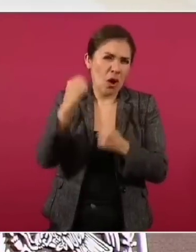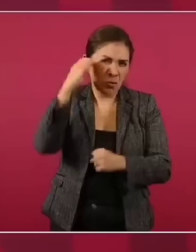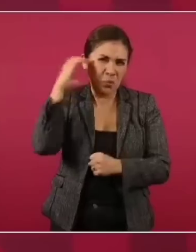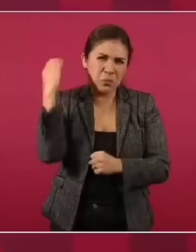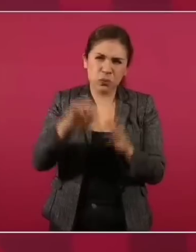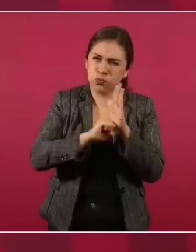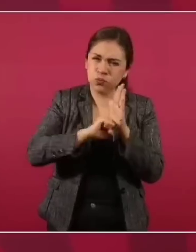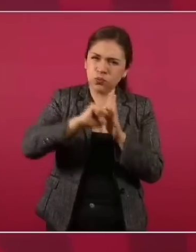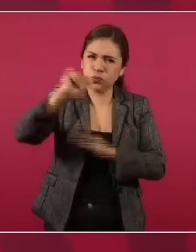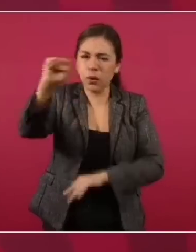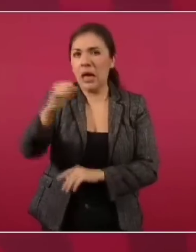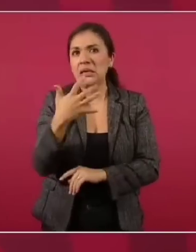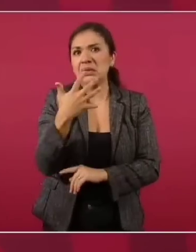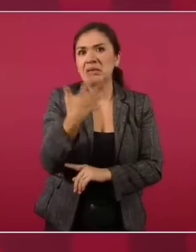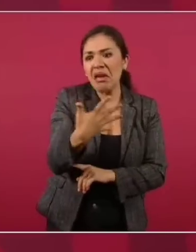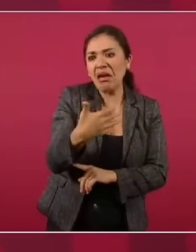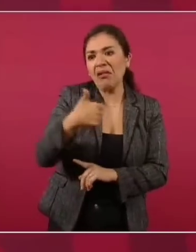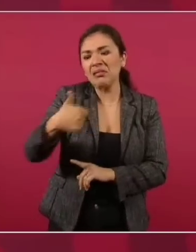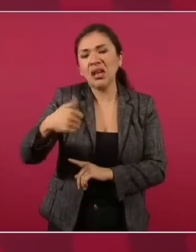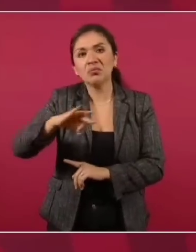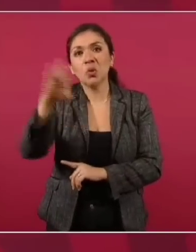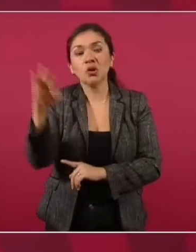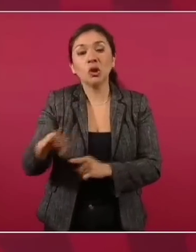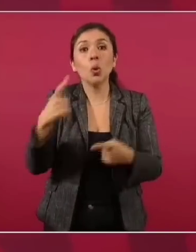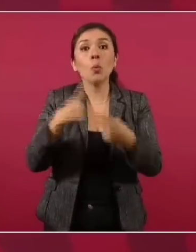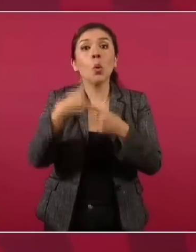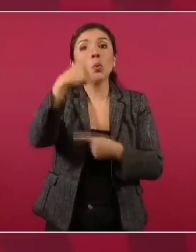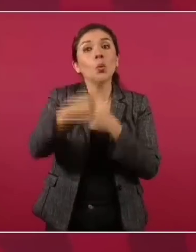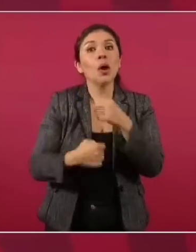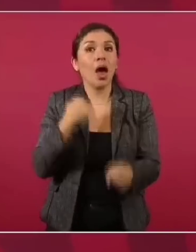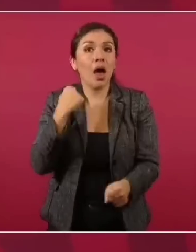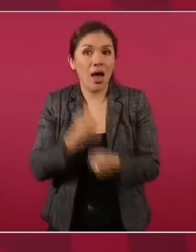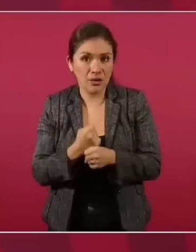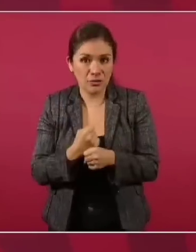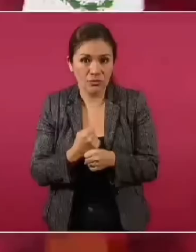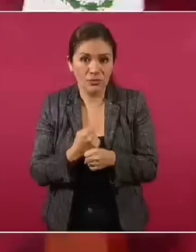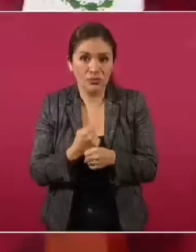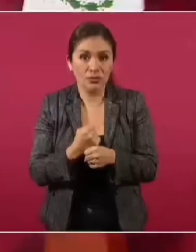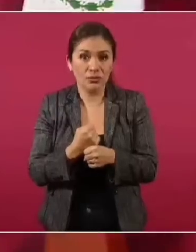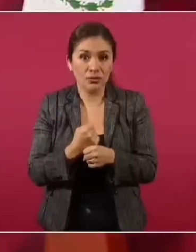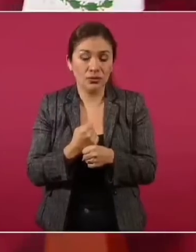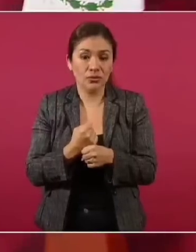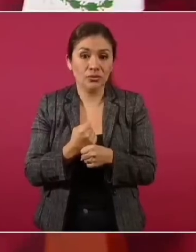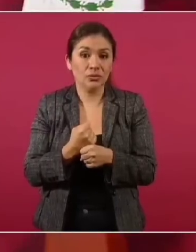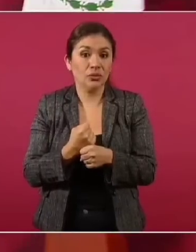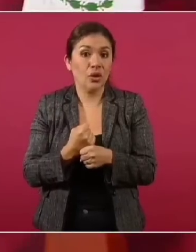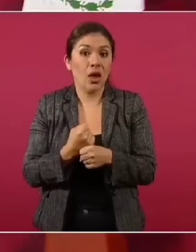Crecimiento del 5, del 6% anual, sin